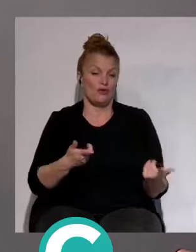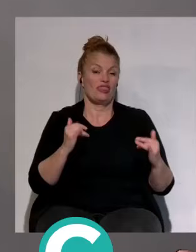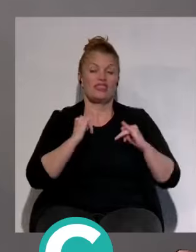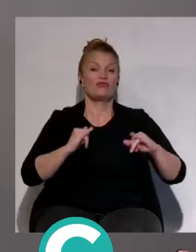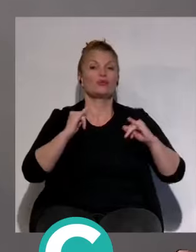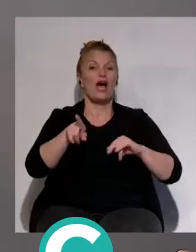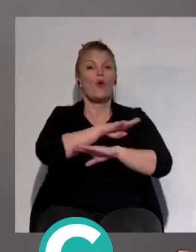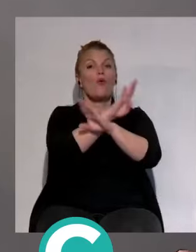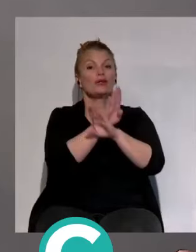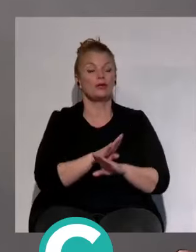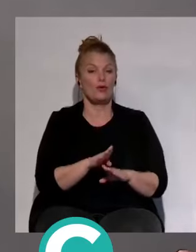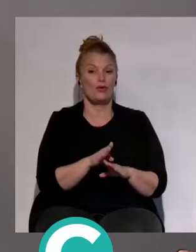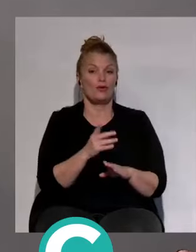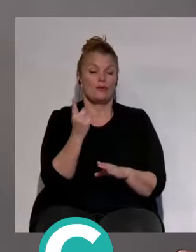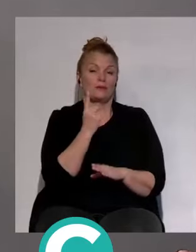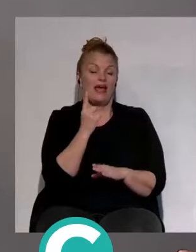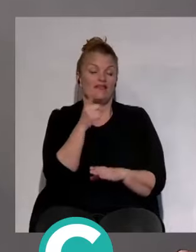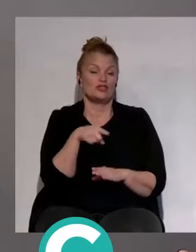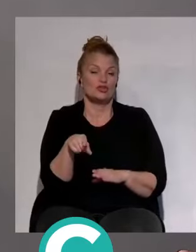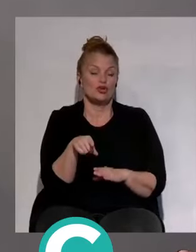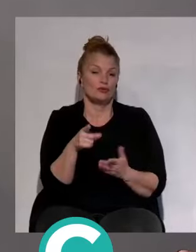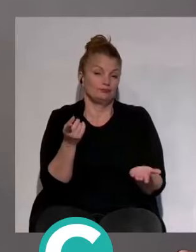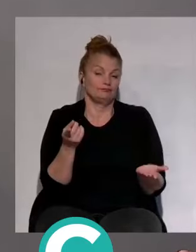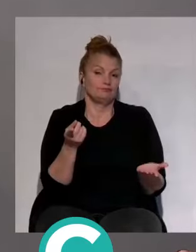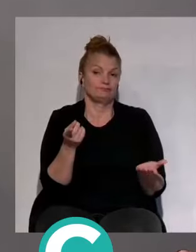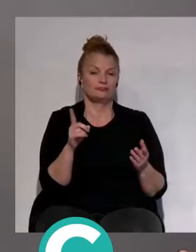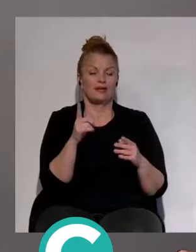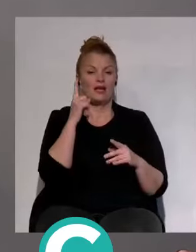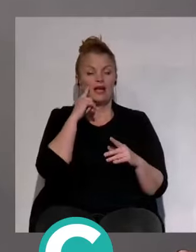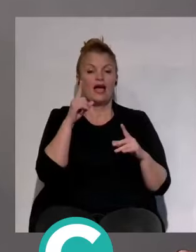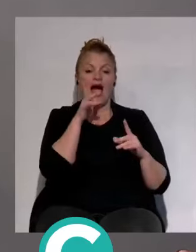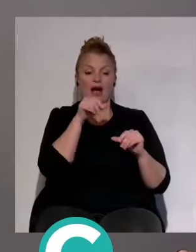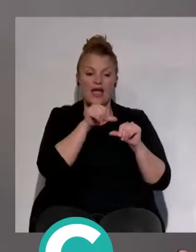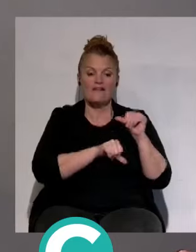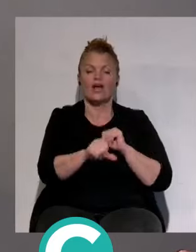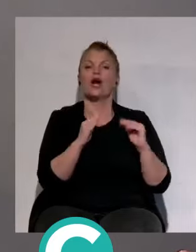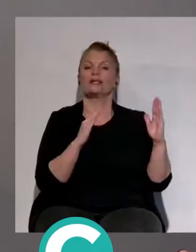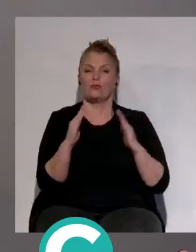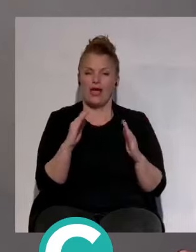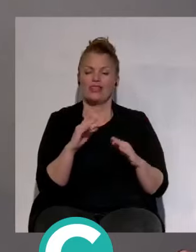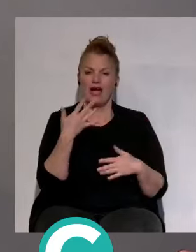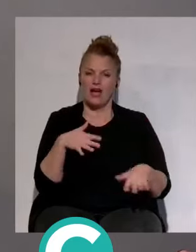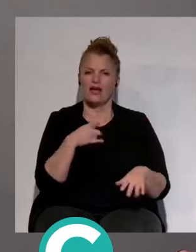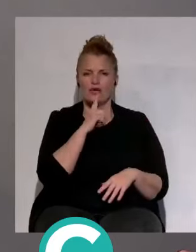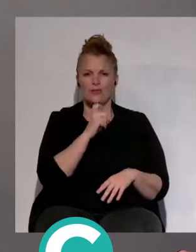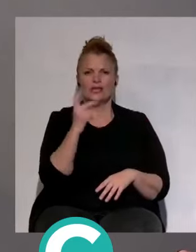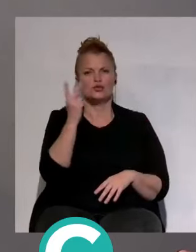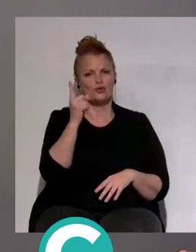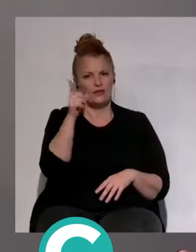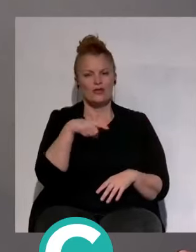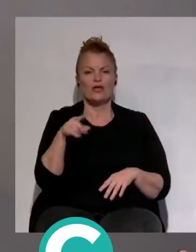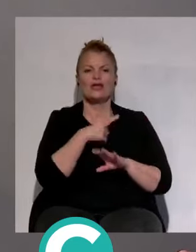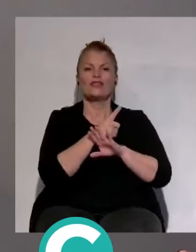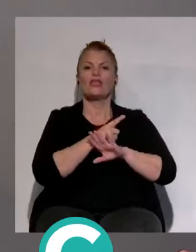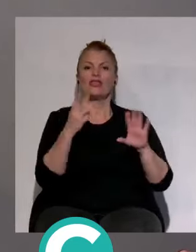División, por lo menos en un año. Y viene una temporada complicada, viene una temporada muy complicada. Según la división hay 18